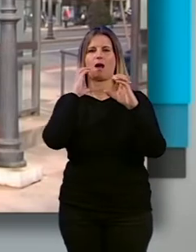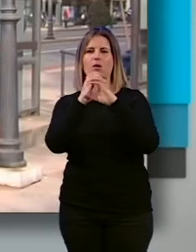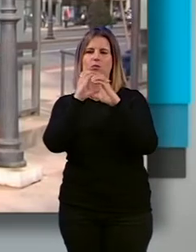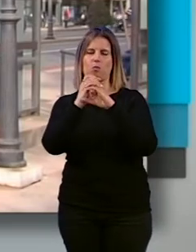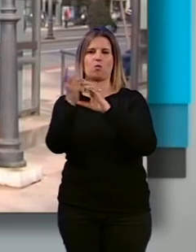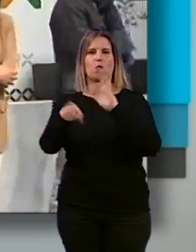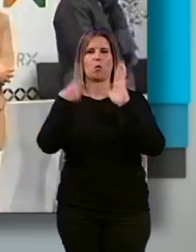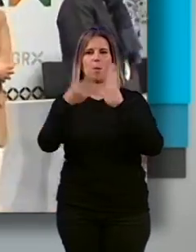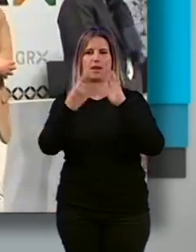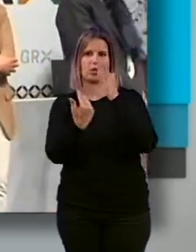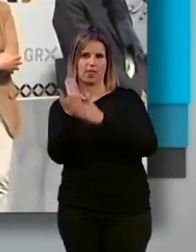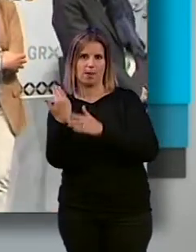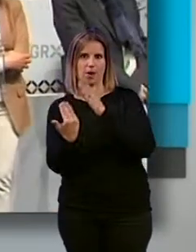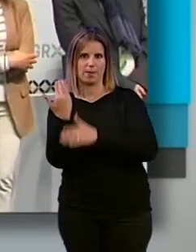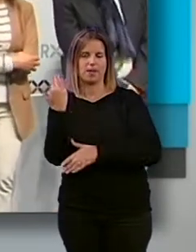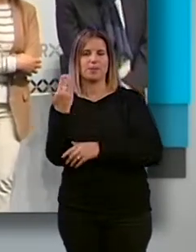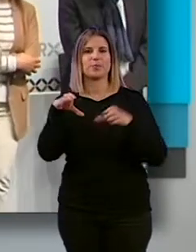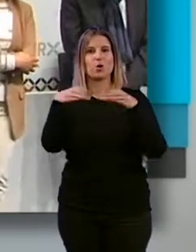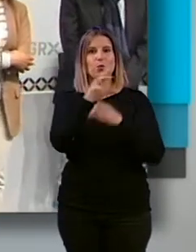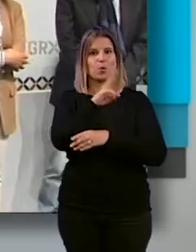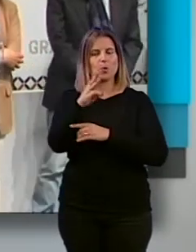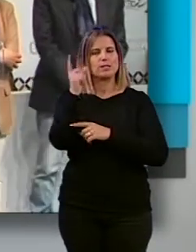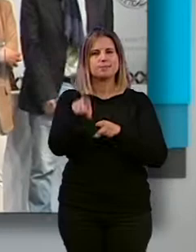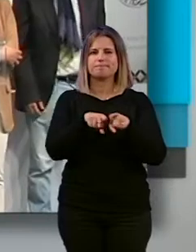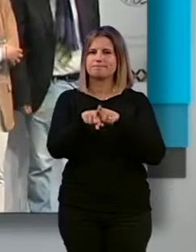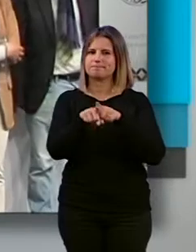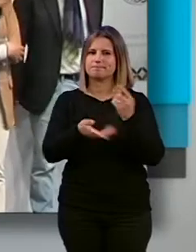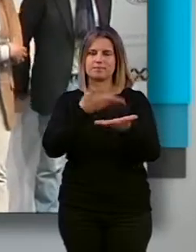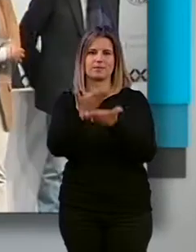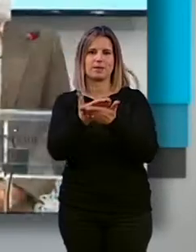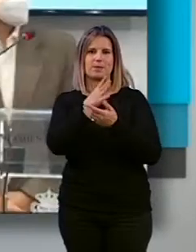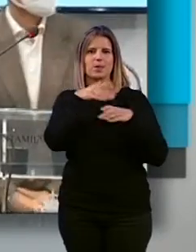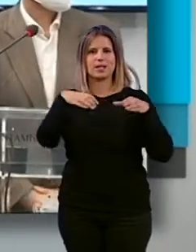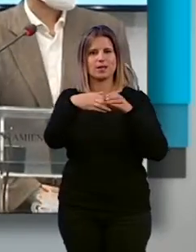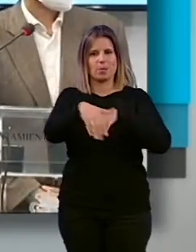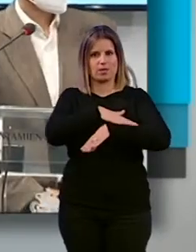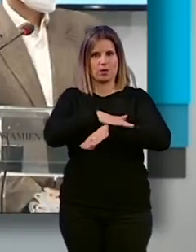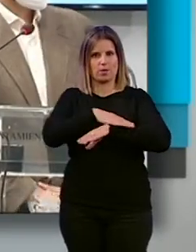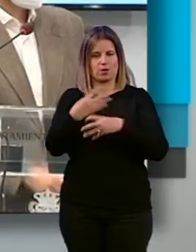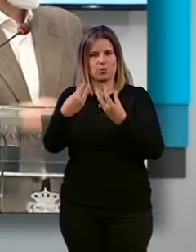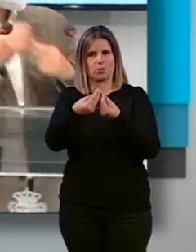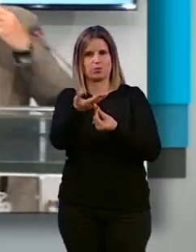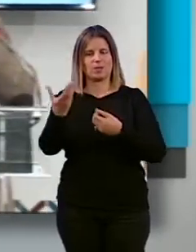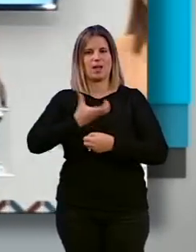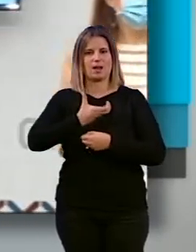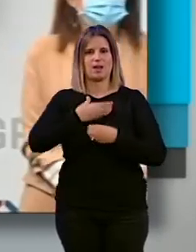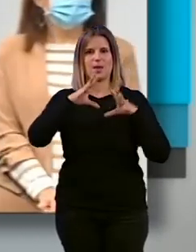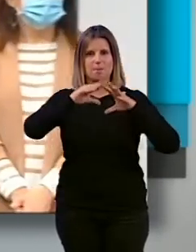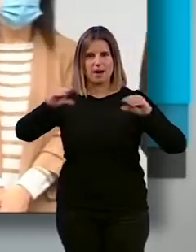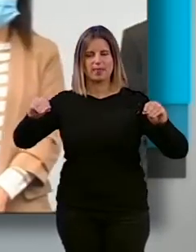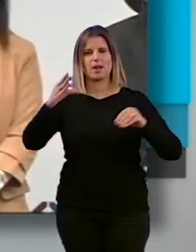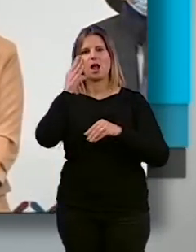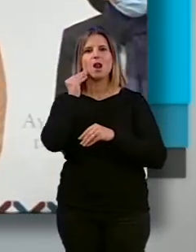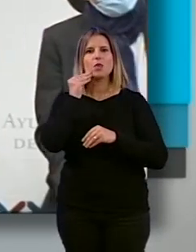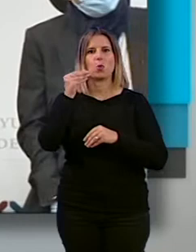rendimiento al día siguiente. Desde el Grupo Popular también han criticado la propuesta presentada por el equipo de gobierno junto con los alcaldes de Maracena, La